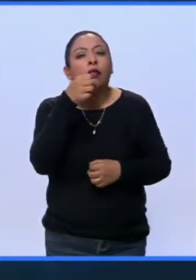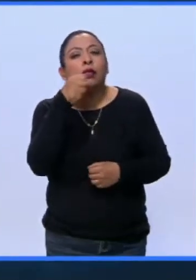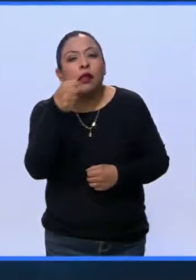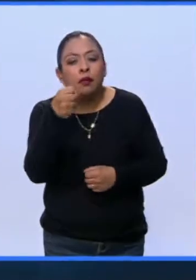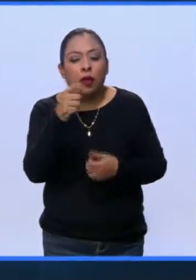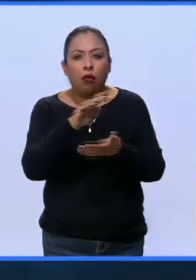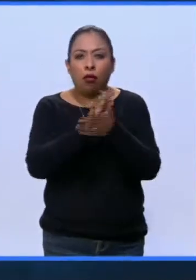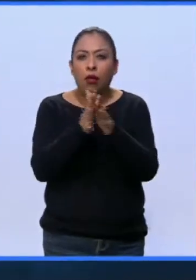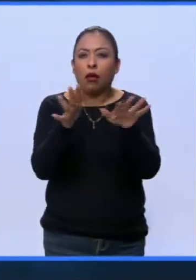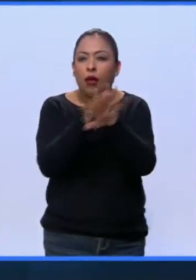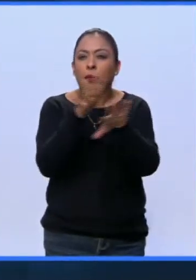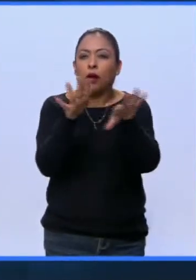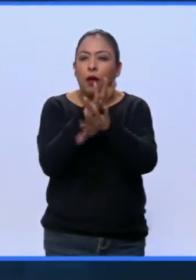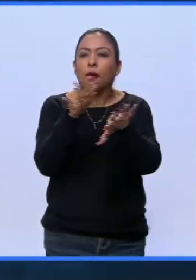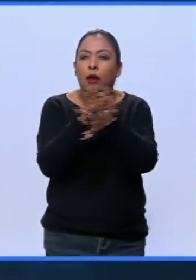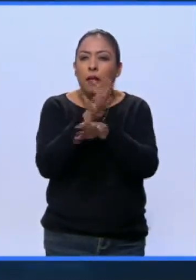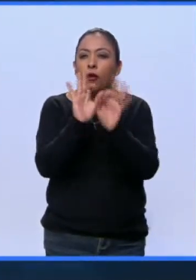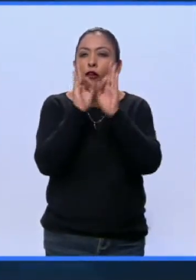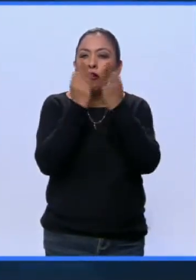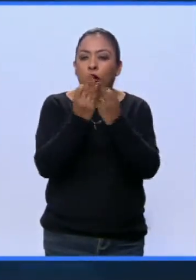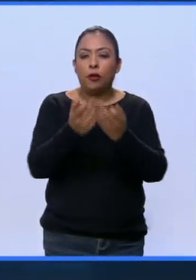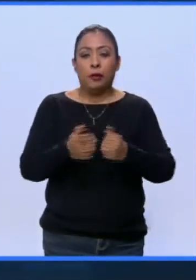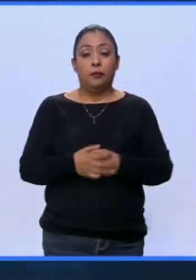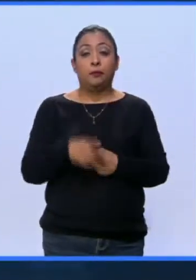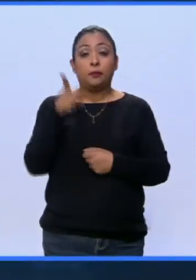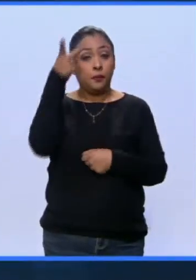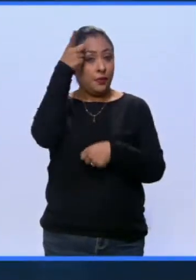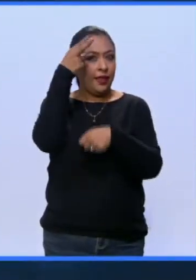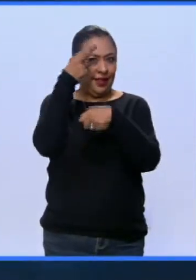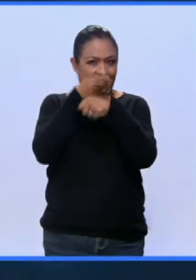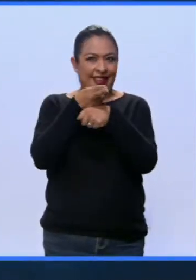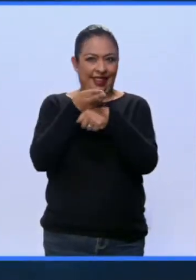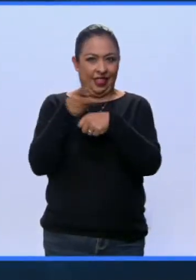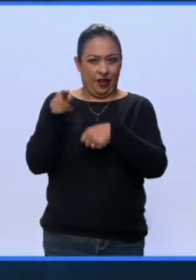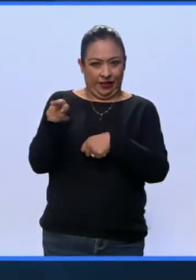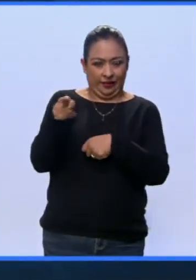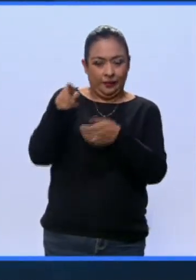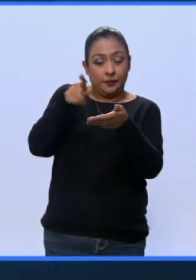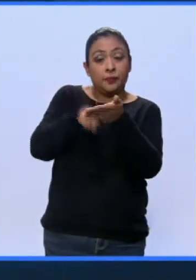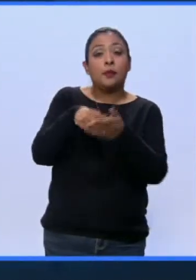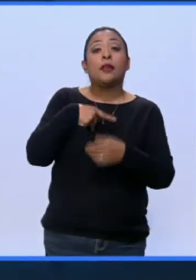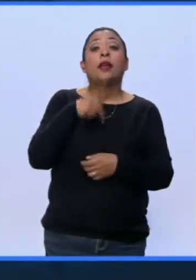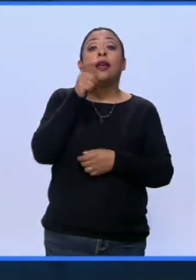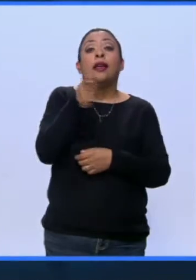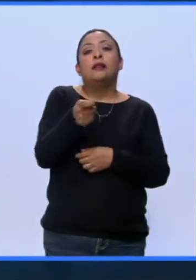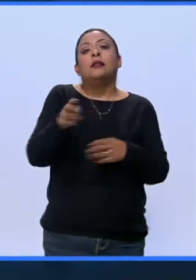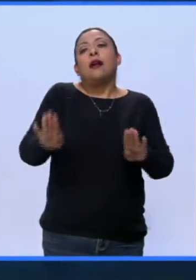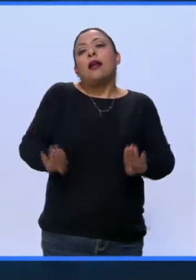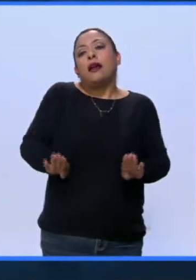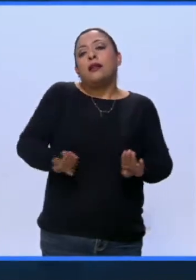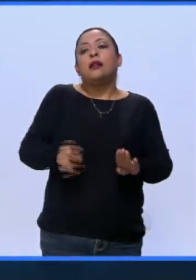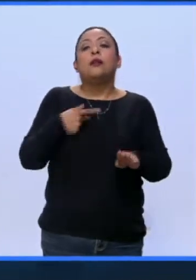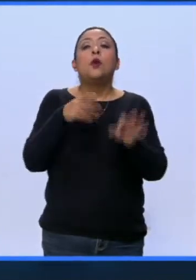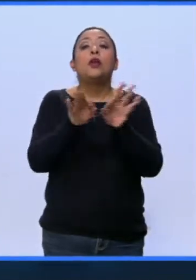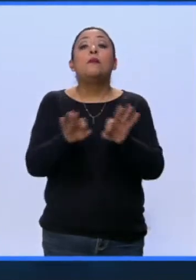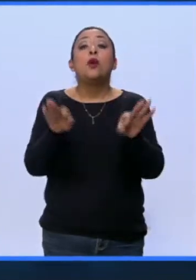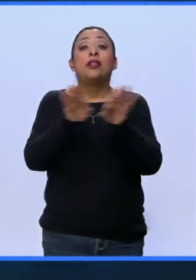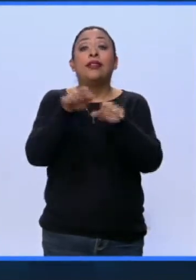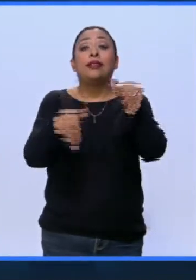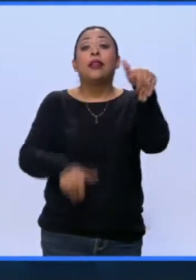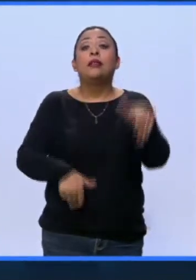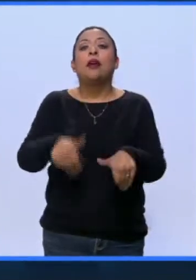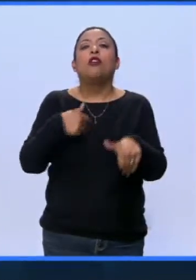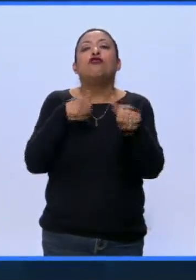que va cambiando de forma. El director de este montaje destaca ante las condiciones anteriores la valía del teatro para